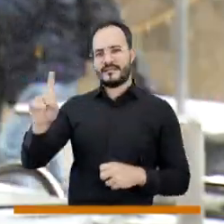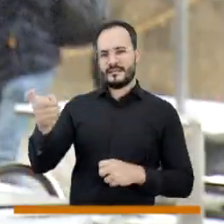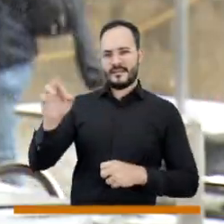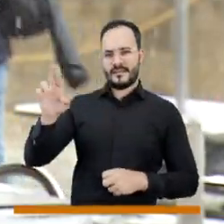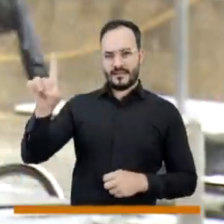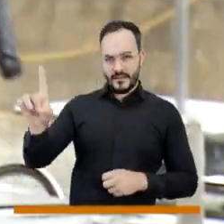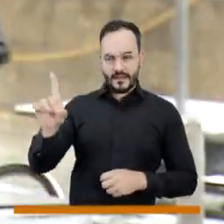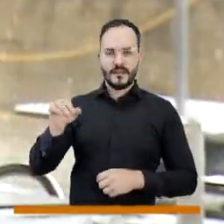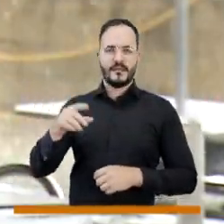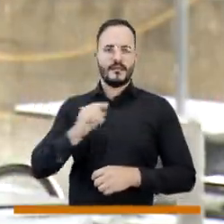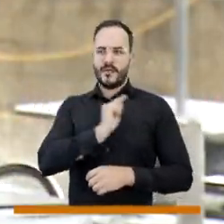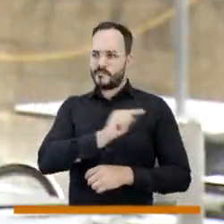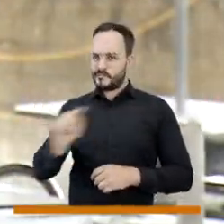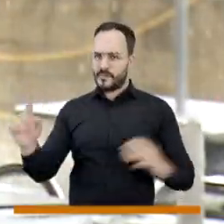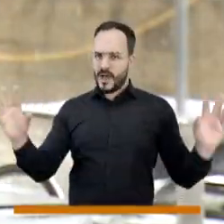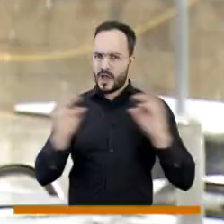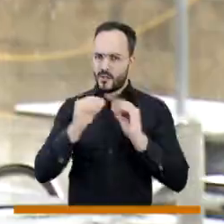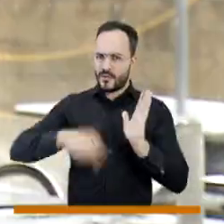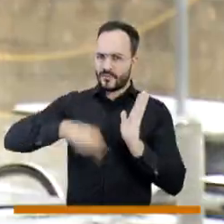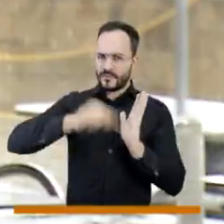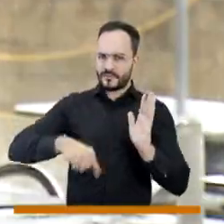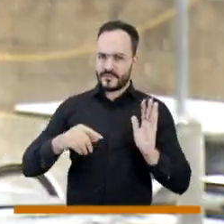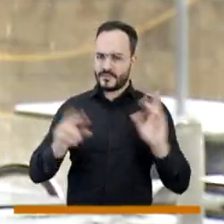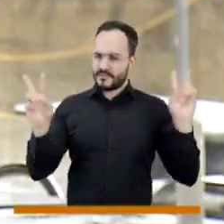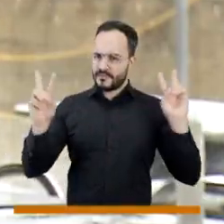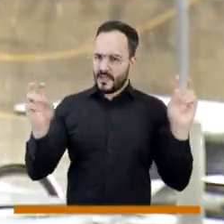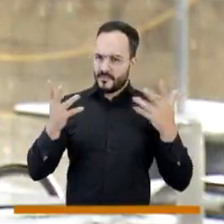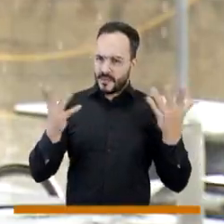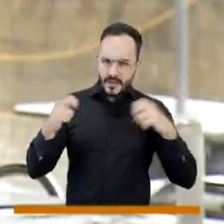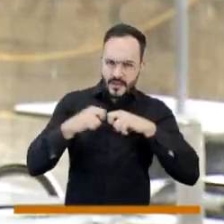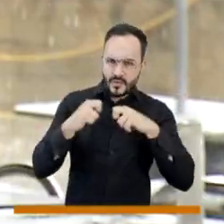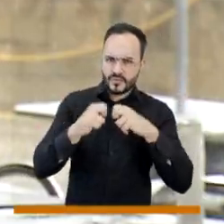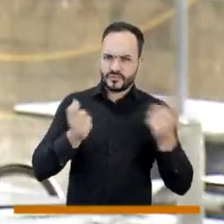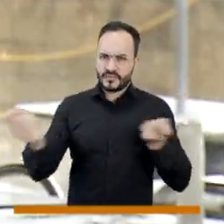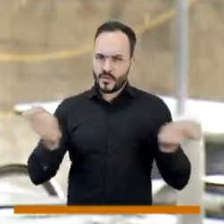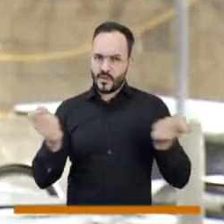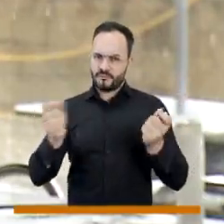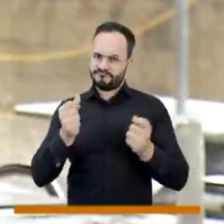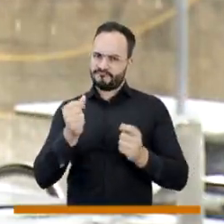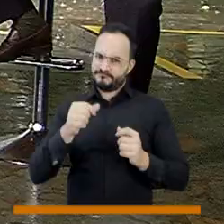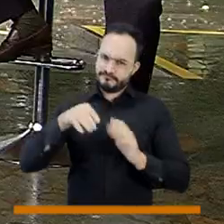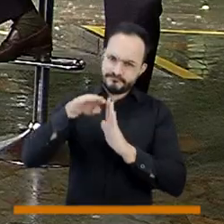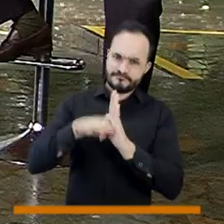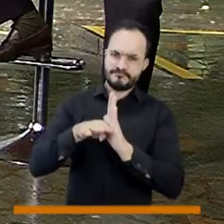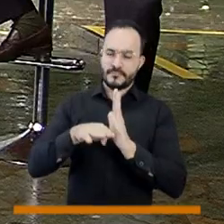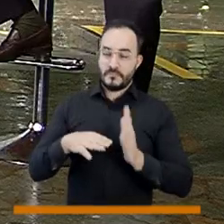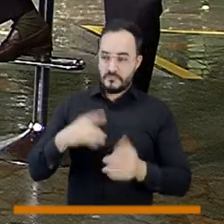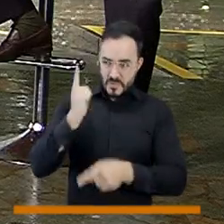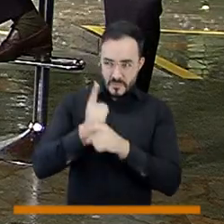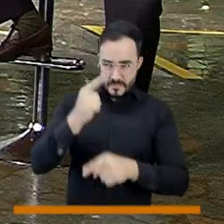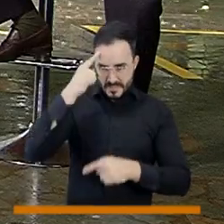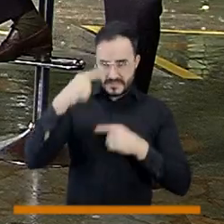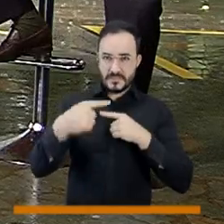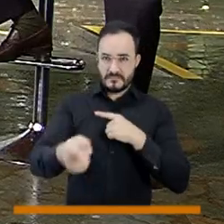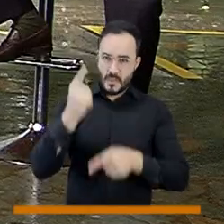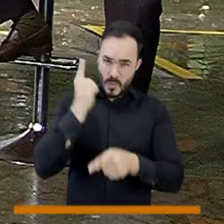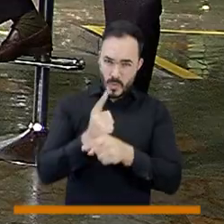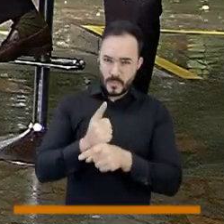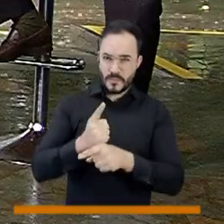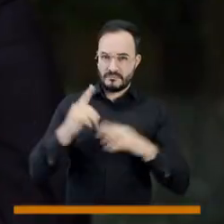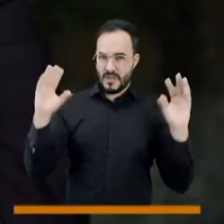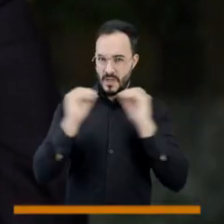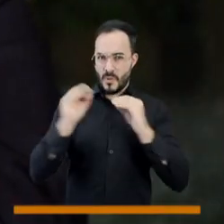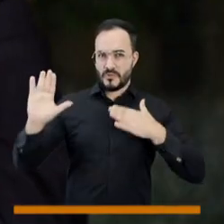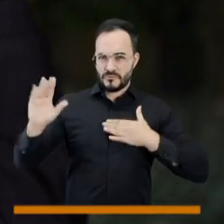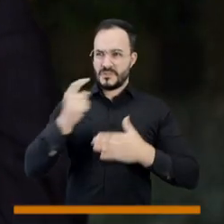la Comisión de Regulación de Energía y Gas. ¿Usted cree que es posible esa promesa que se nos ha hecho de reducir las tarifas que le